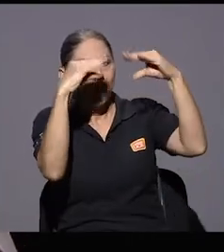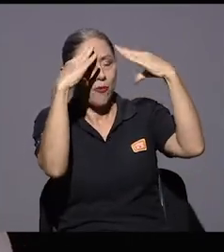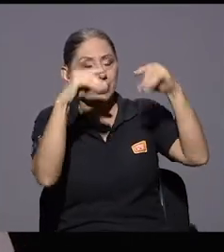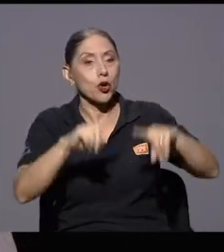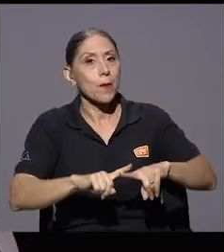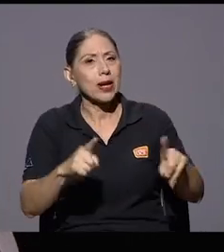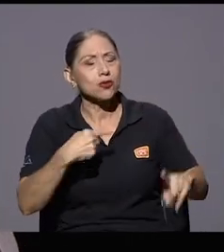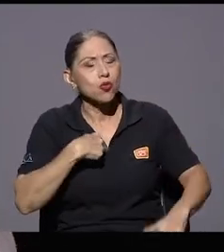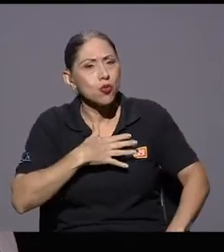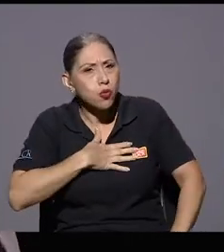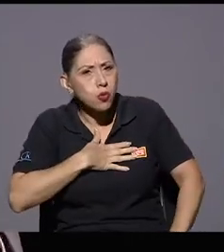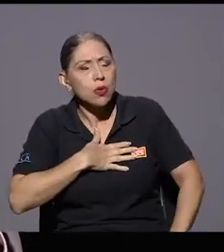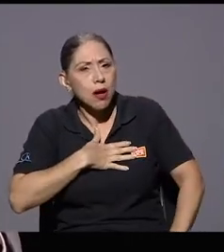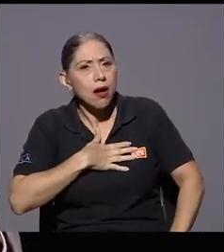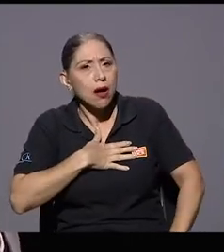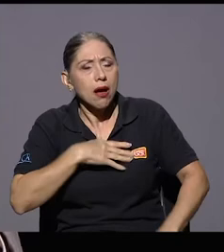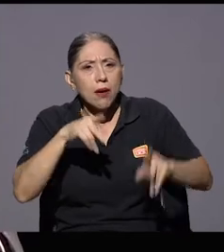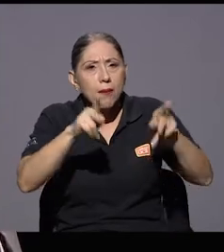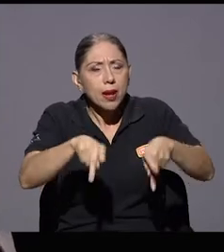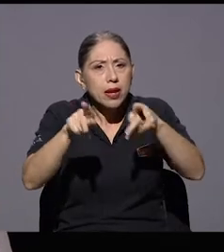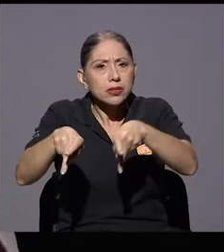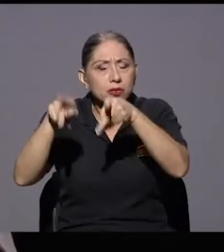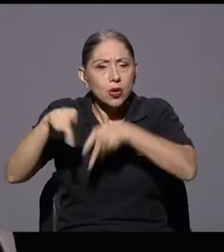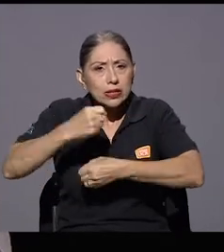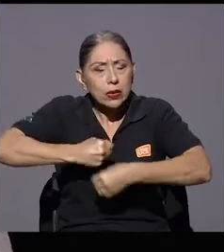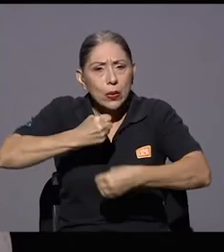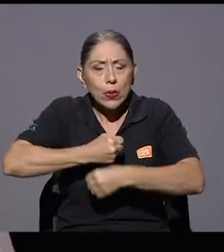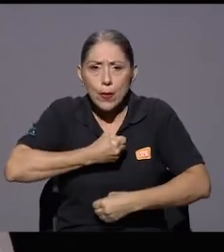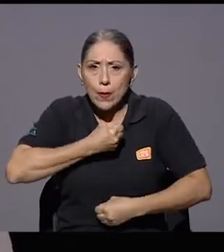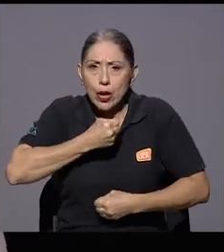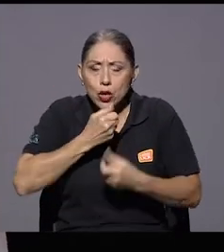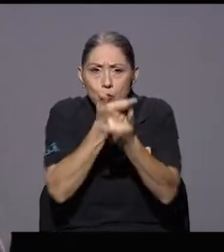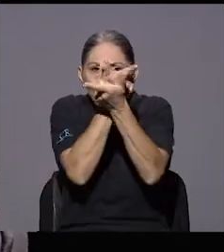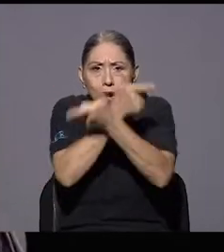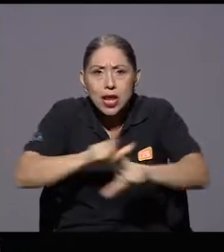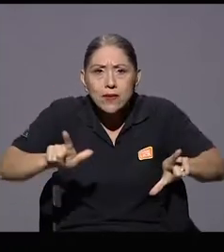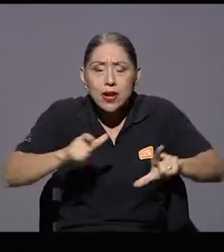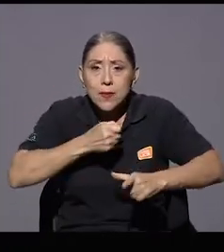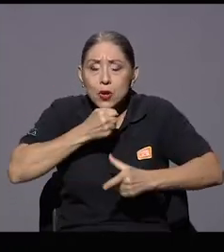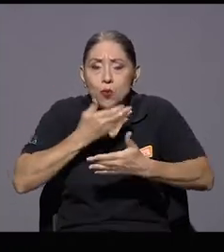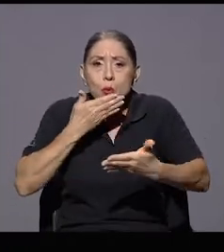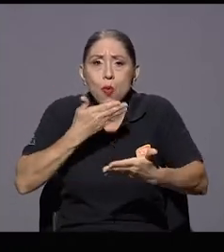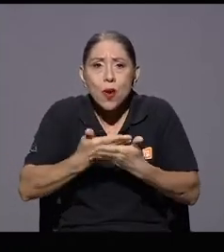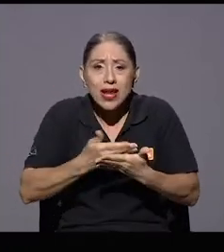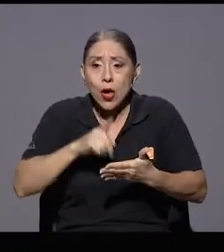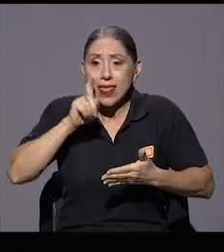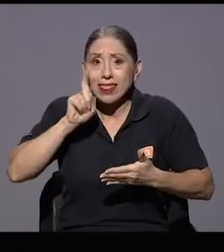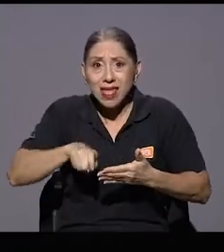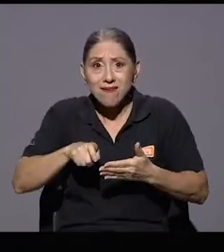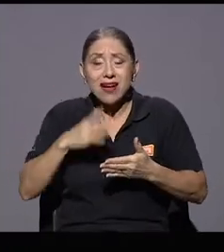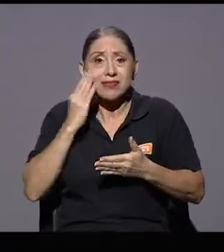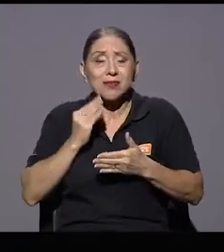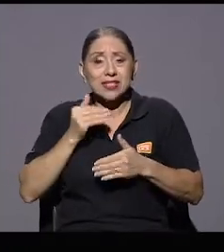lo que me da tremenda pena es que las personas que hacen periodismo libre y bueno tengan que pasar por procesos donde un perfil falso se siente muy